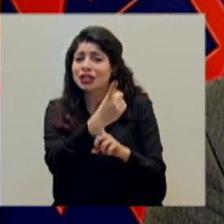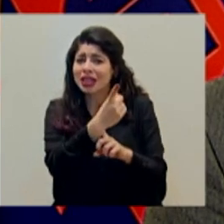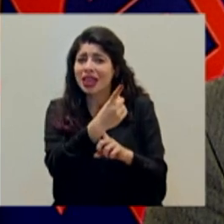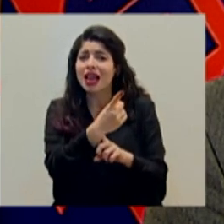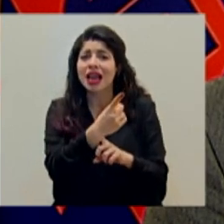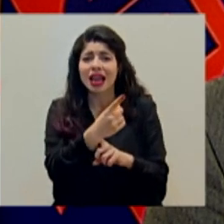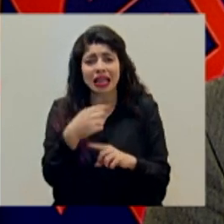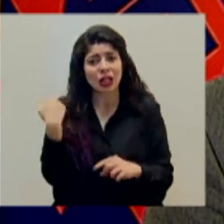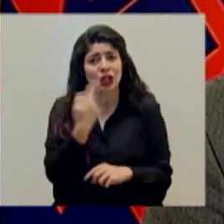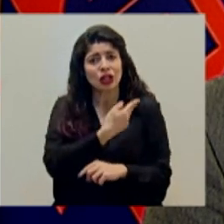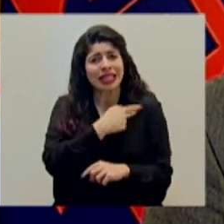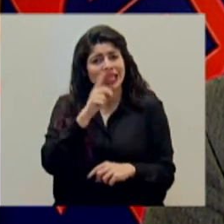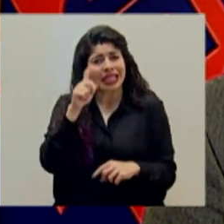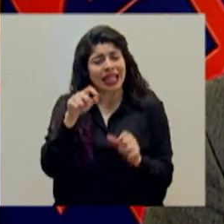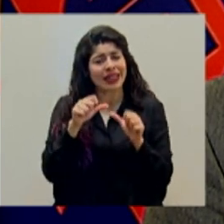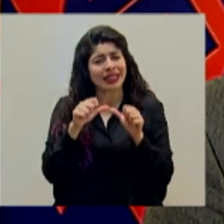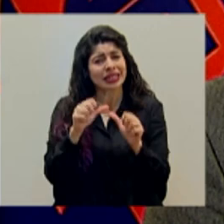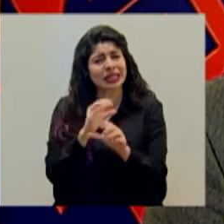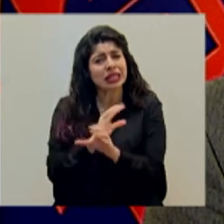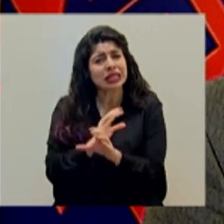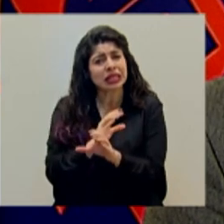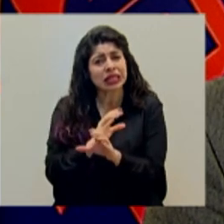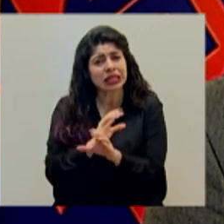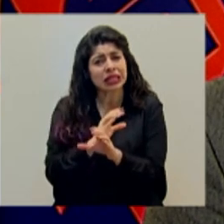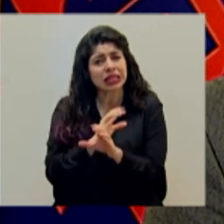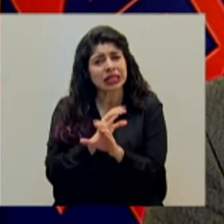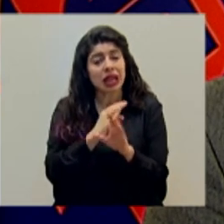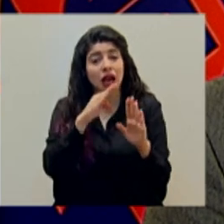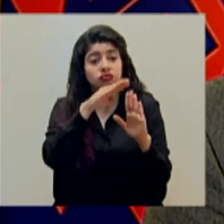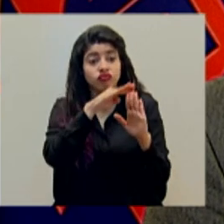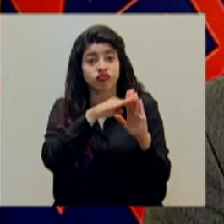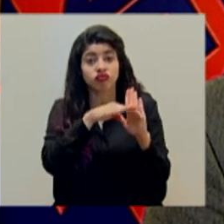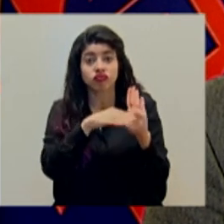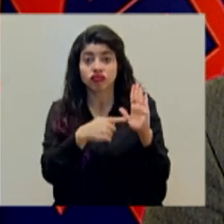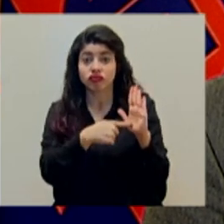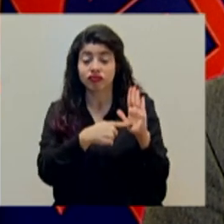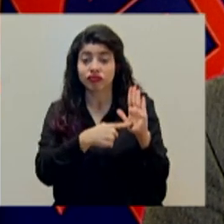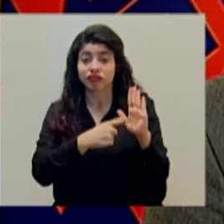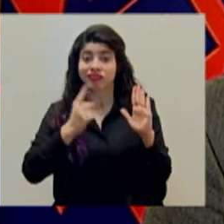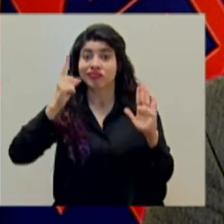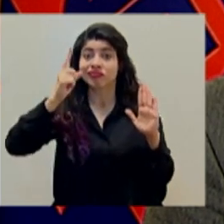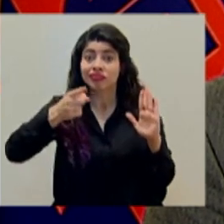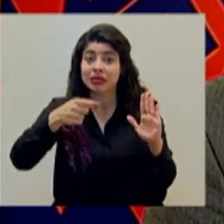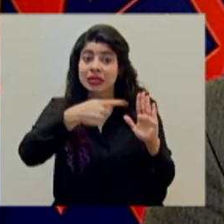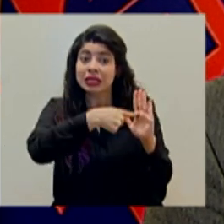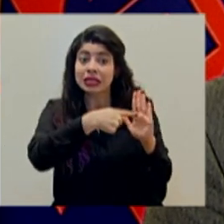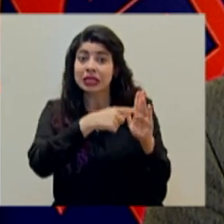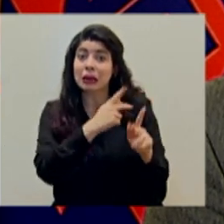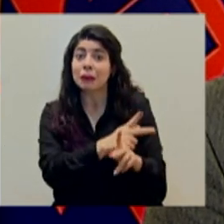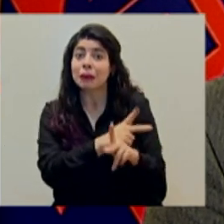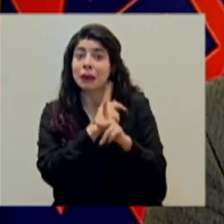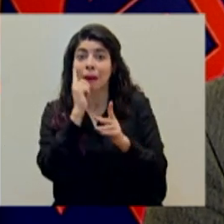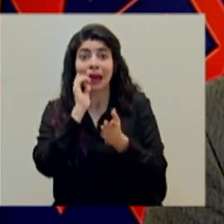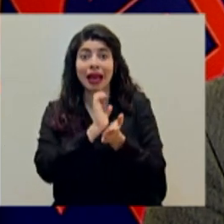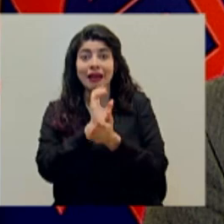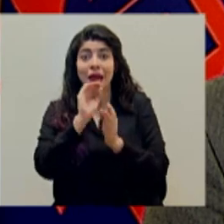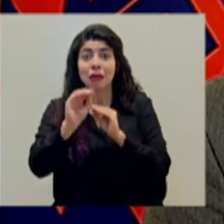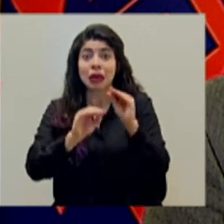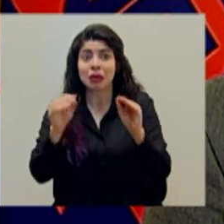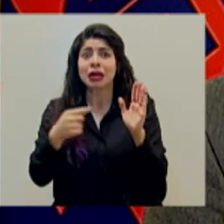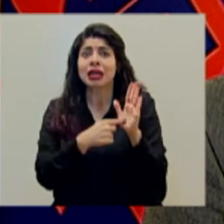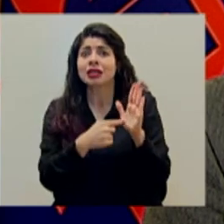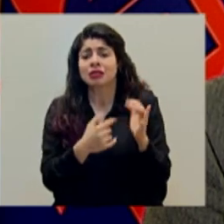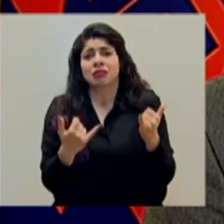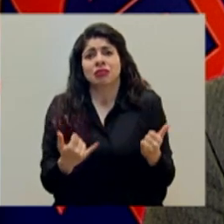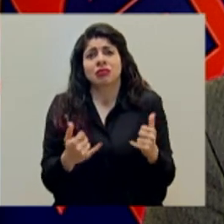debemos de continuar cuidándonos. Las medidas dictadas de prevención de la transmisión realmente siguen